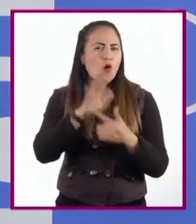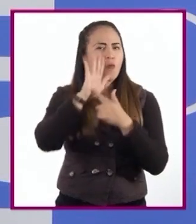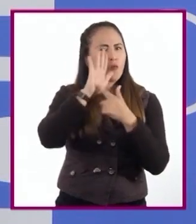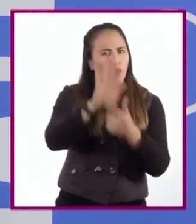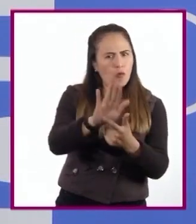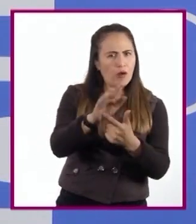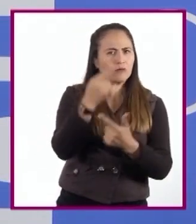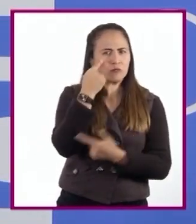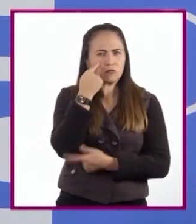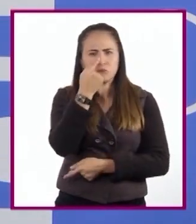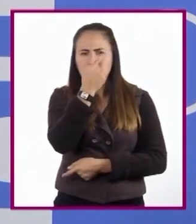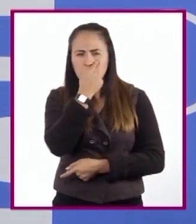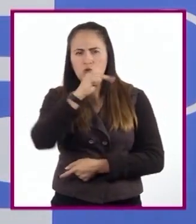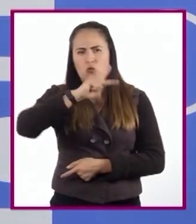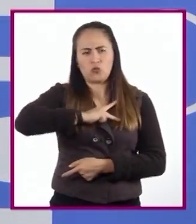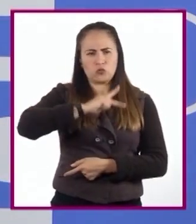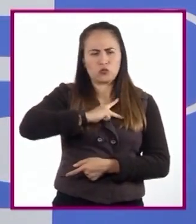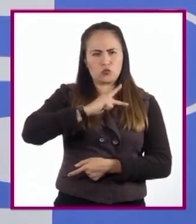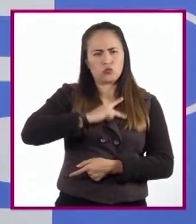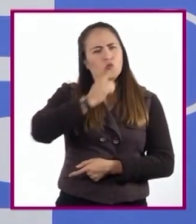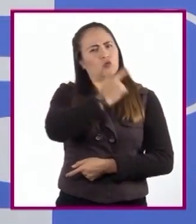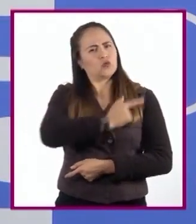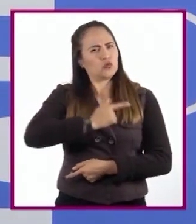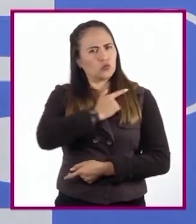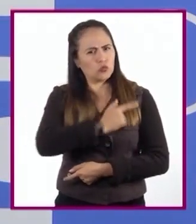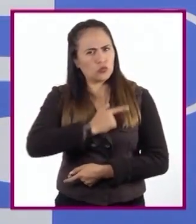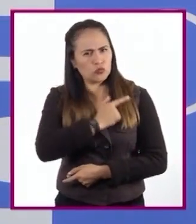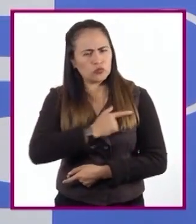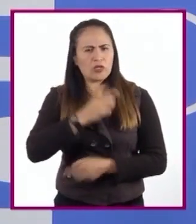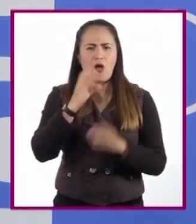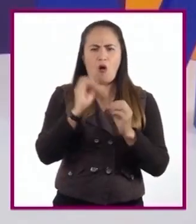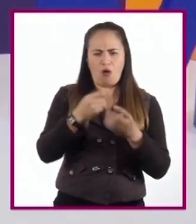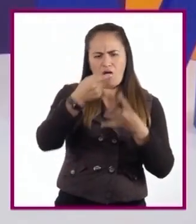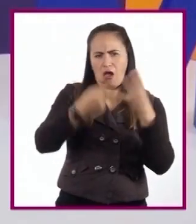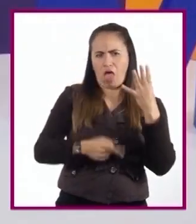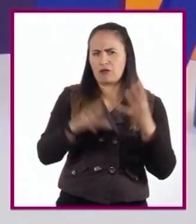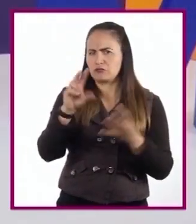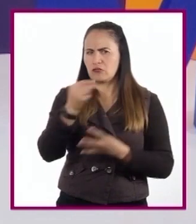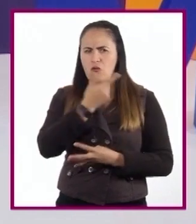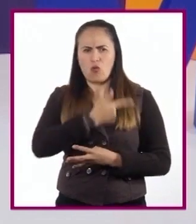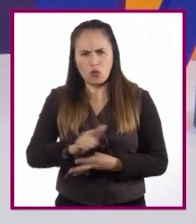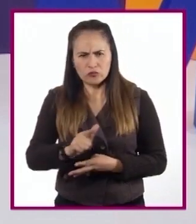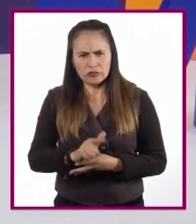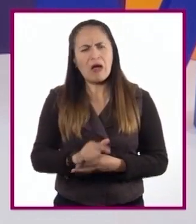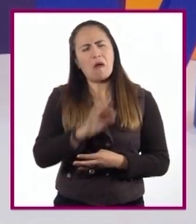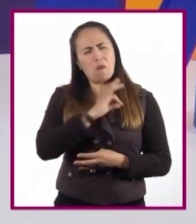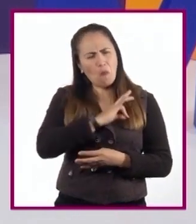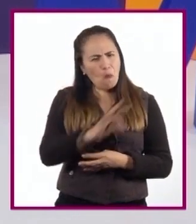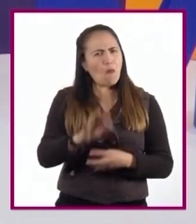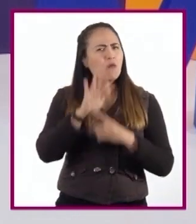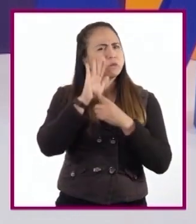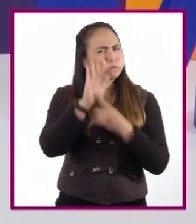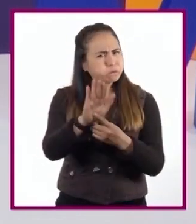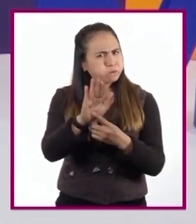punto que estamos defendiendo o, en su caso, refutando. Así es, suele ser empleado para